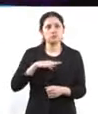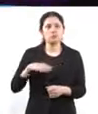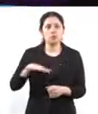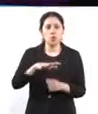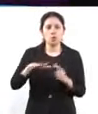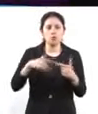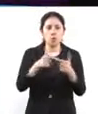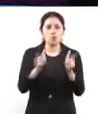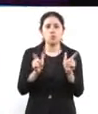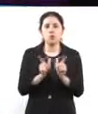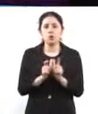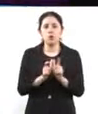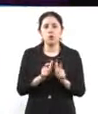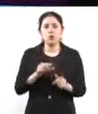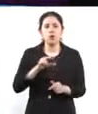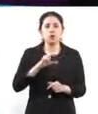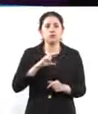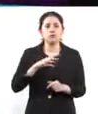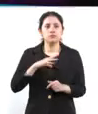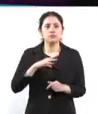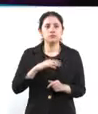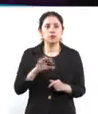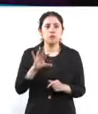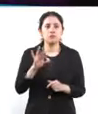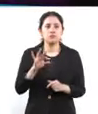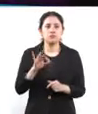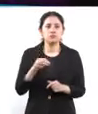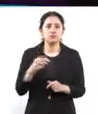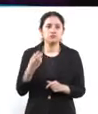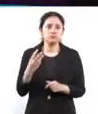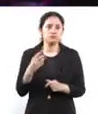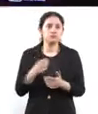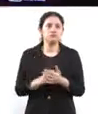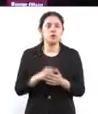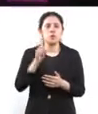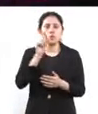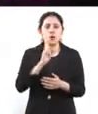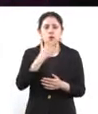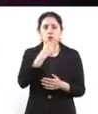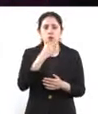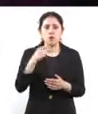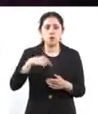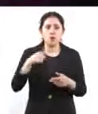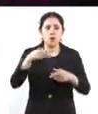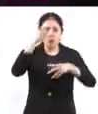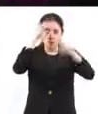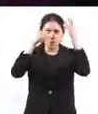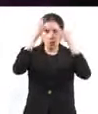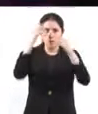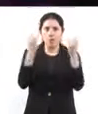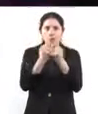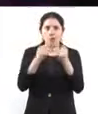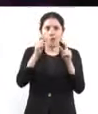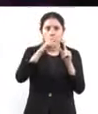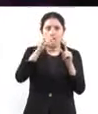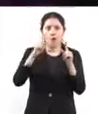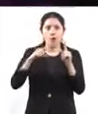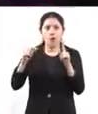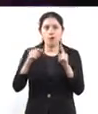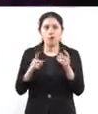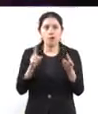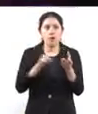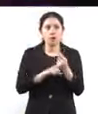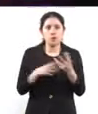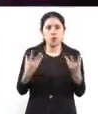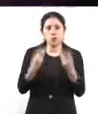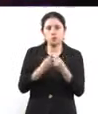tiene 35 o 40 desarrolladores, desarrolladoras formados en la ciudad y en todo el país. Este fue un proyecto, la